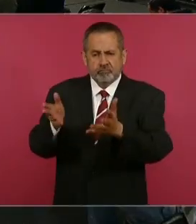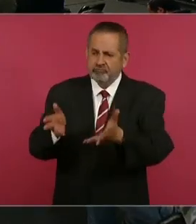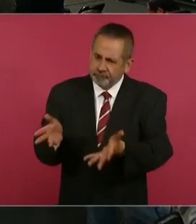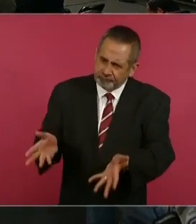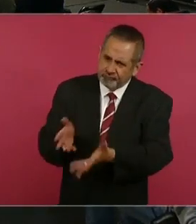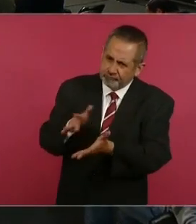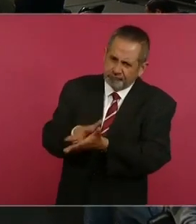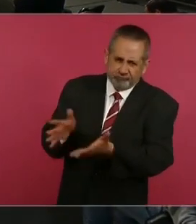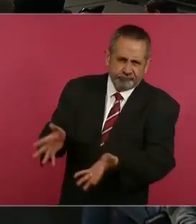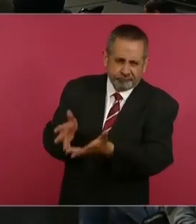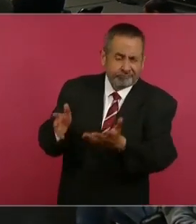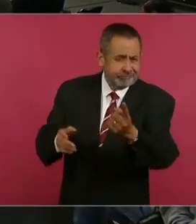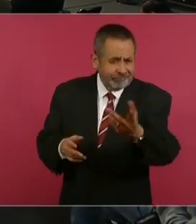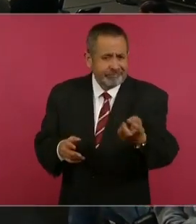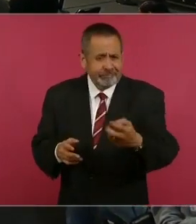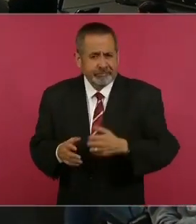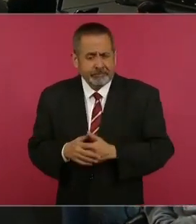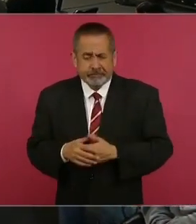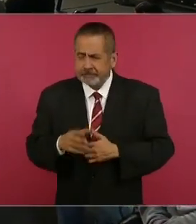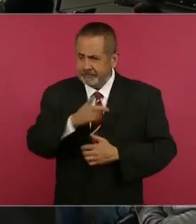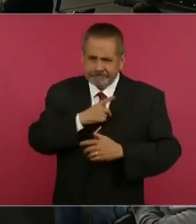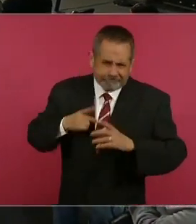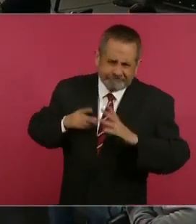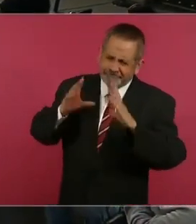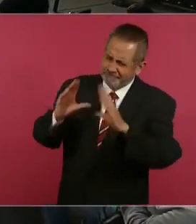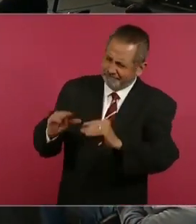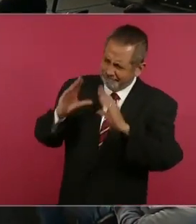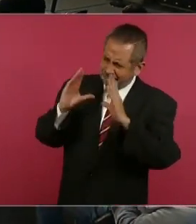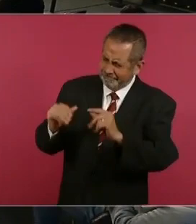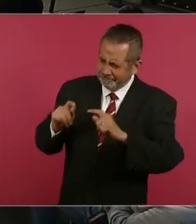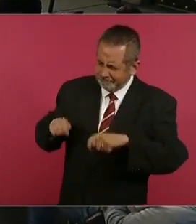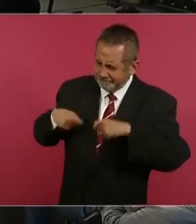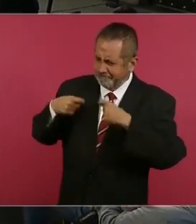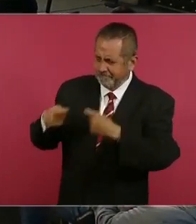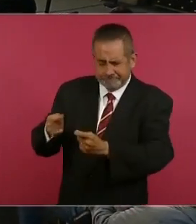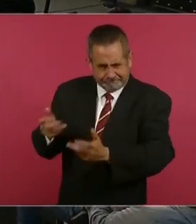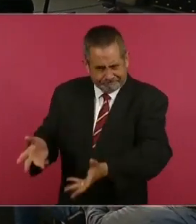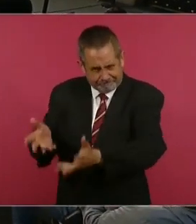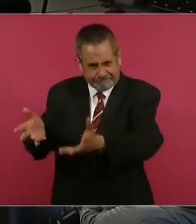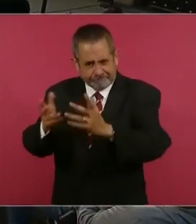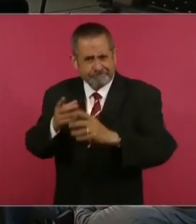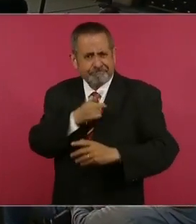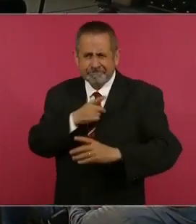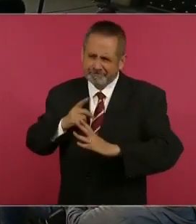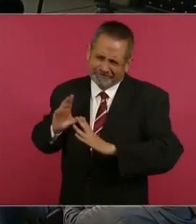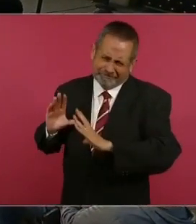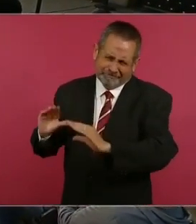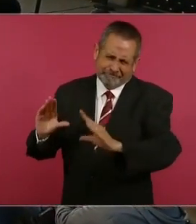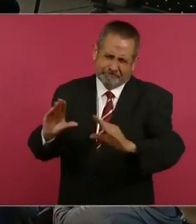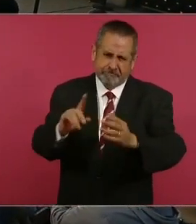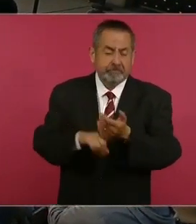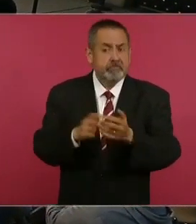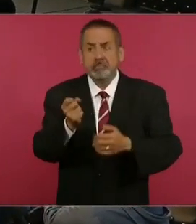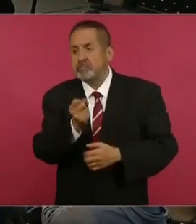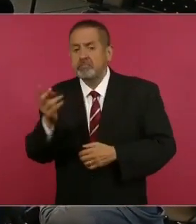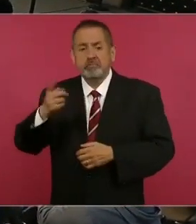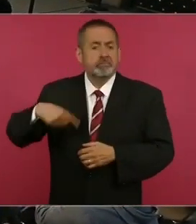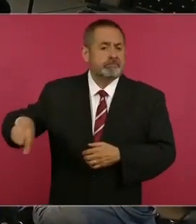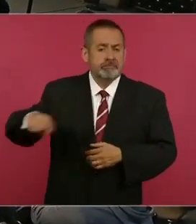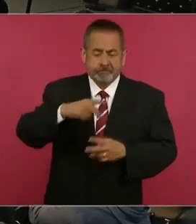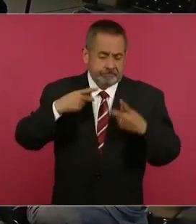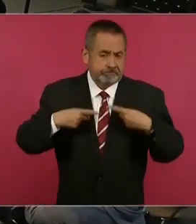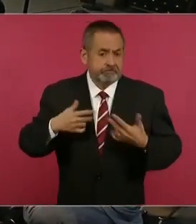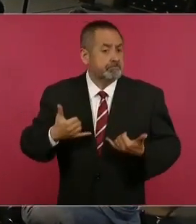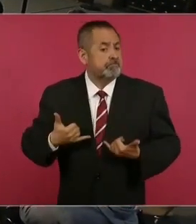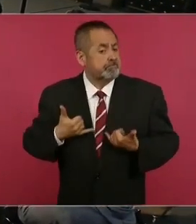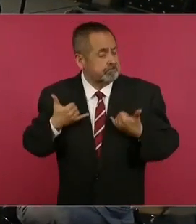que formar, formar, formar, formar muchos servidores públicos y